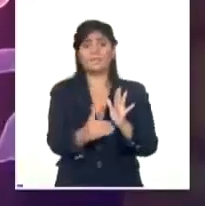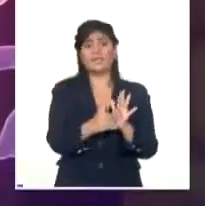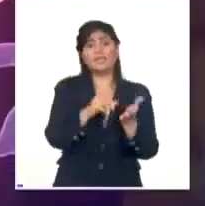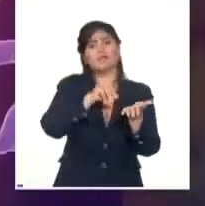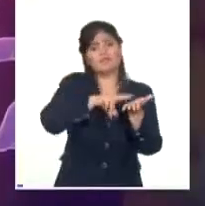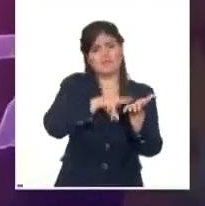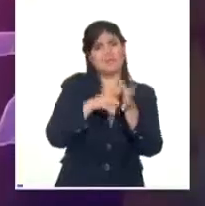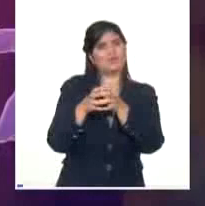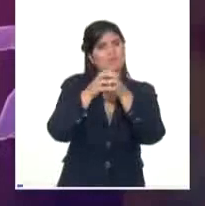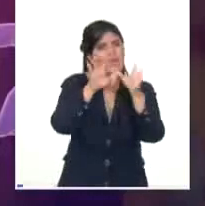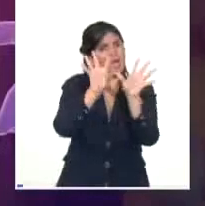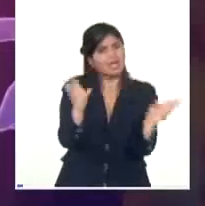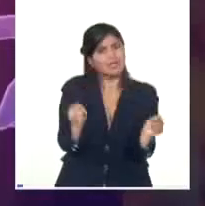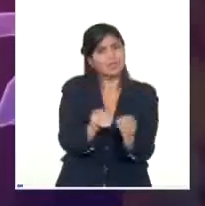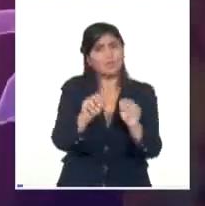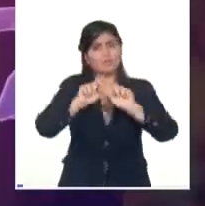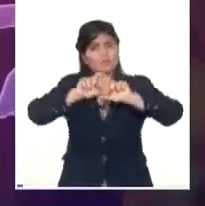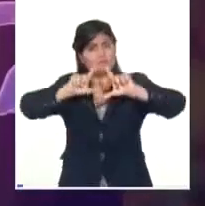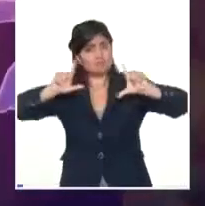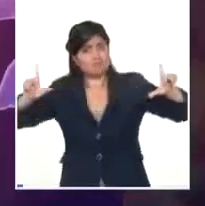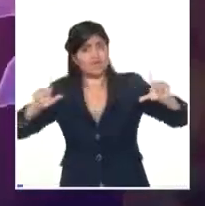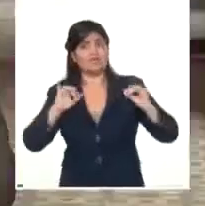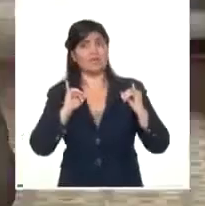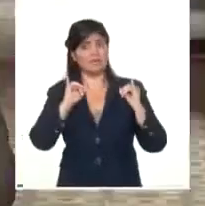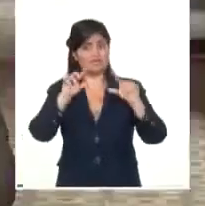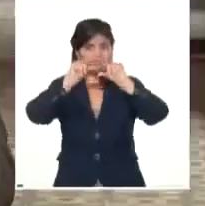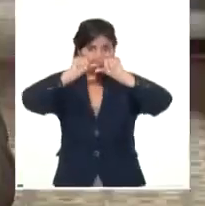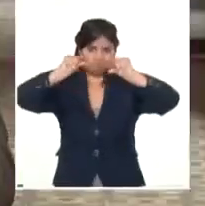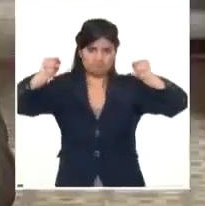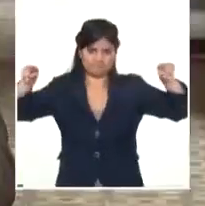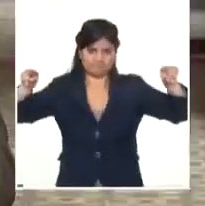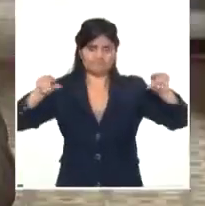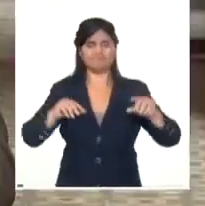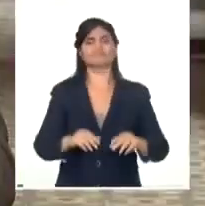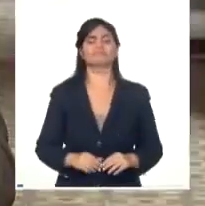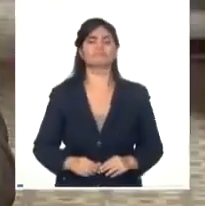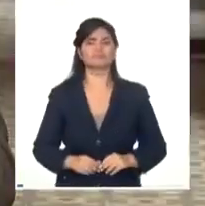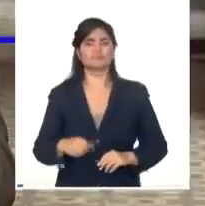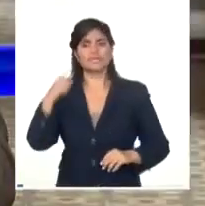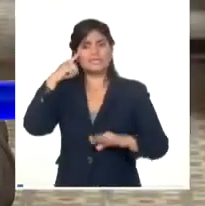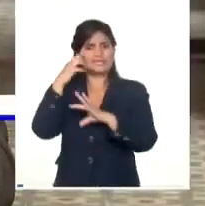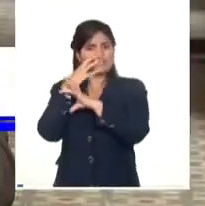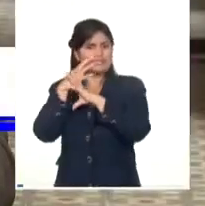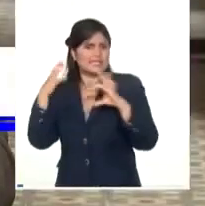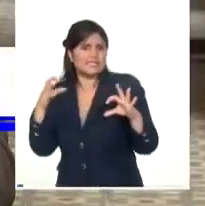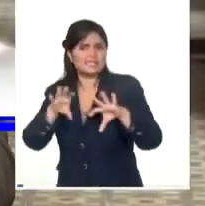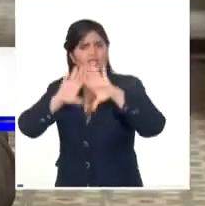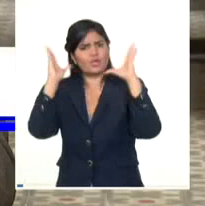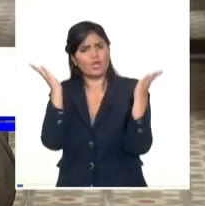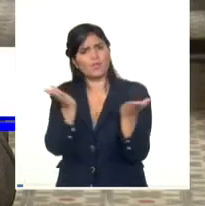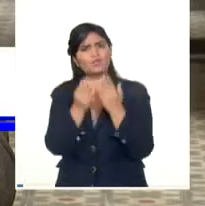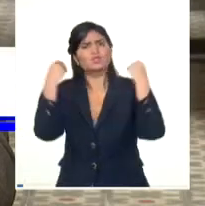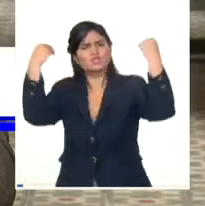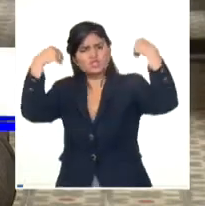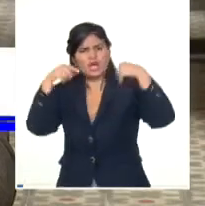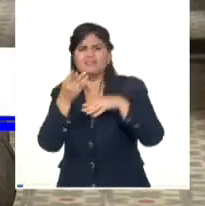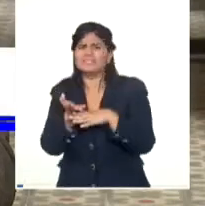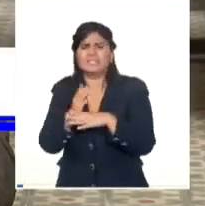edita la conocida publicación científica Science. La ciencia es un lenguaje, un idioma universal. Y